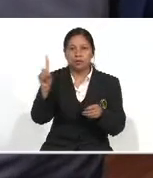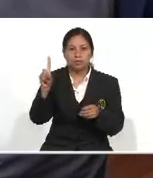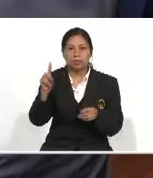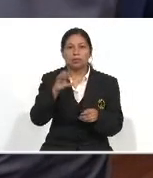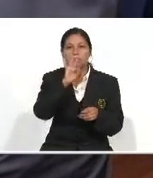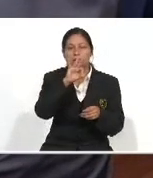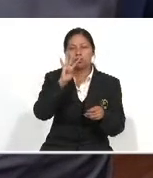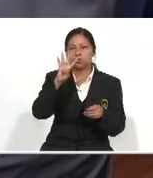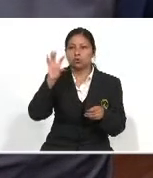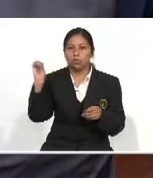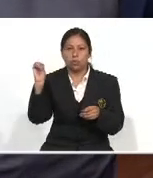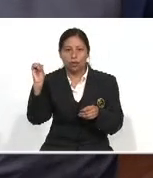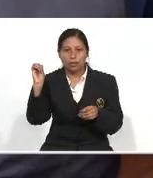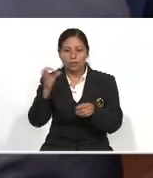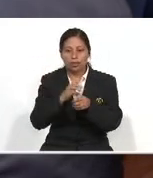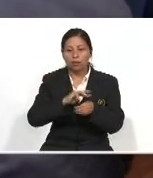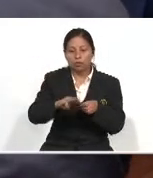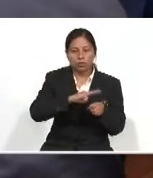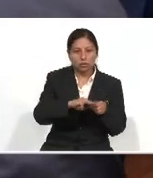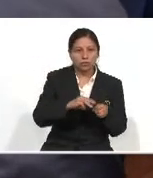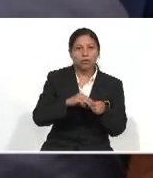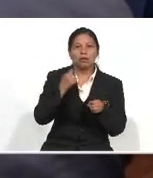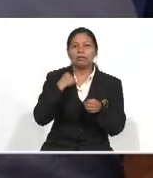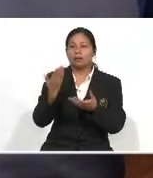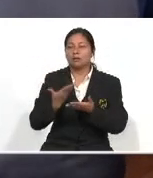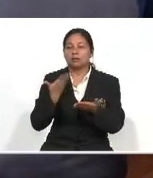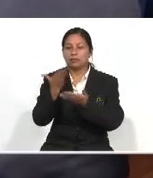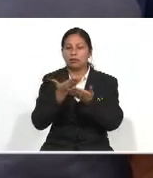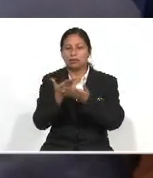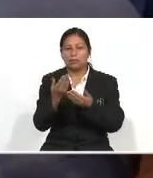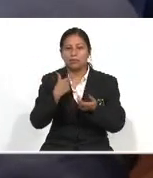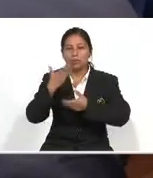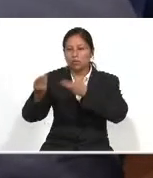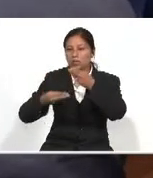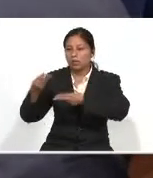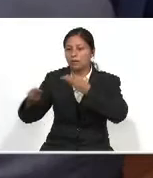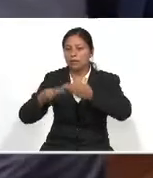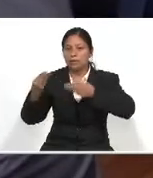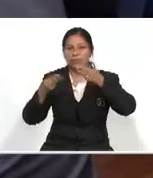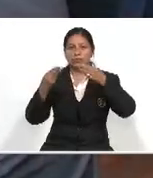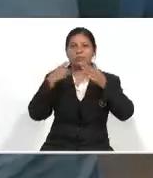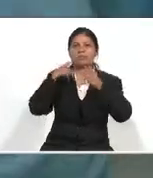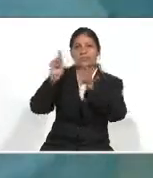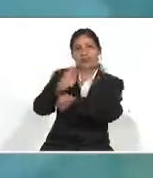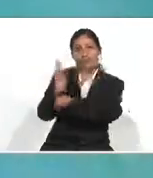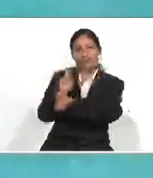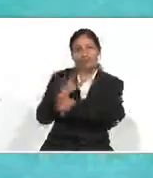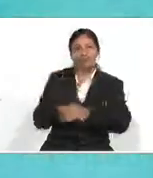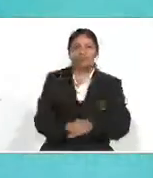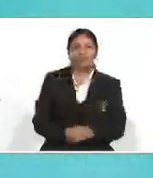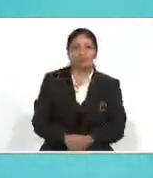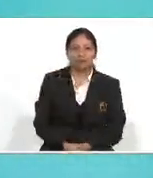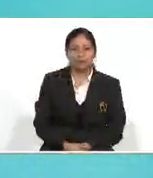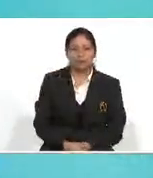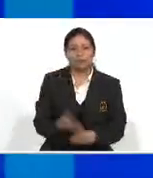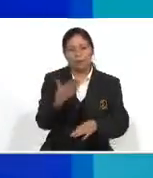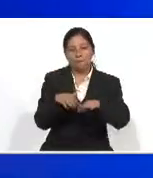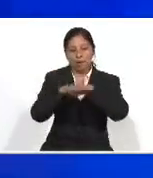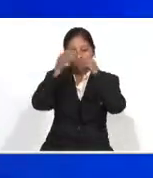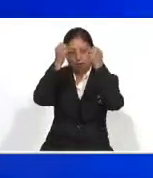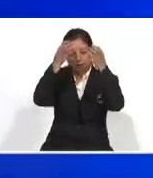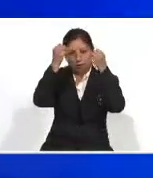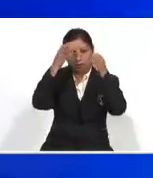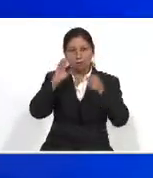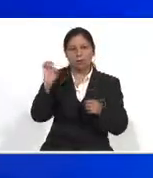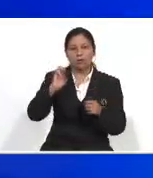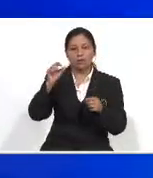340 Según indicó Esquivel La empresa que lo provee Se financia con la venta De publicidad A empresas privadas En más información